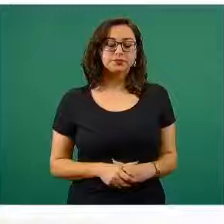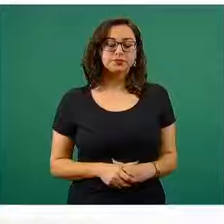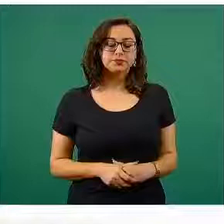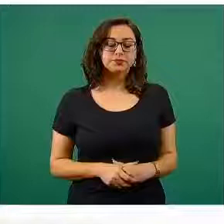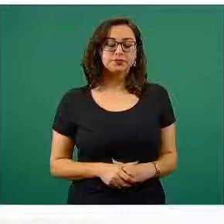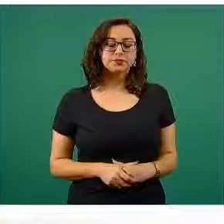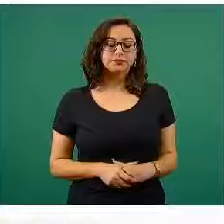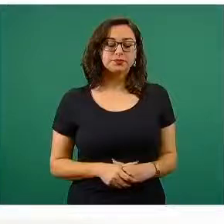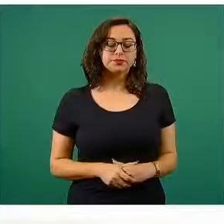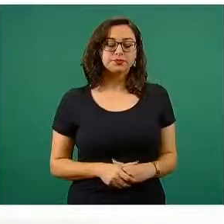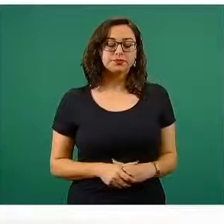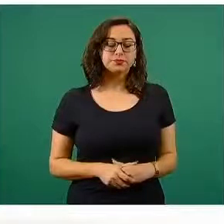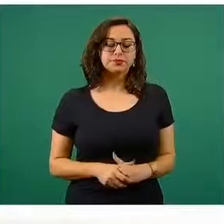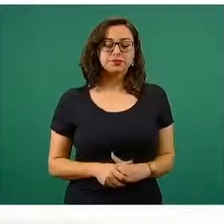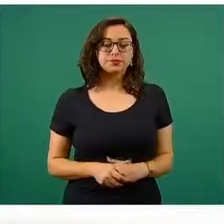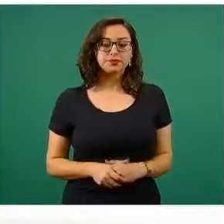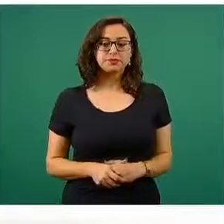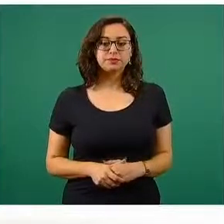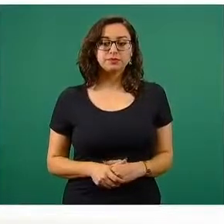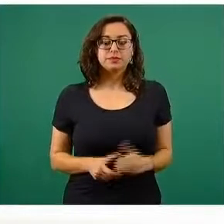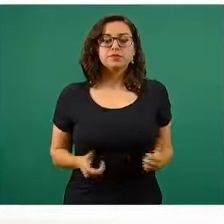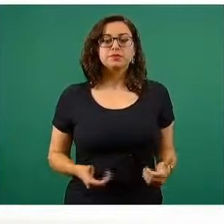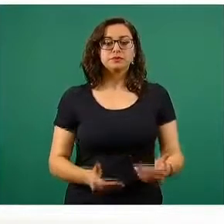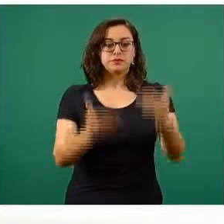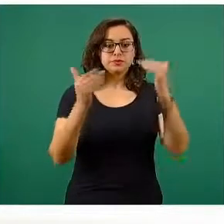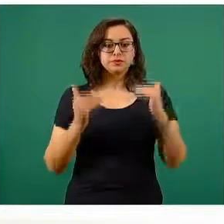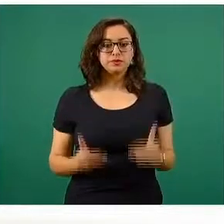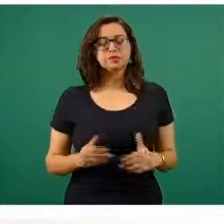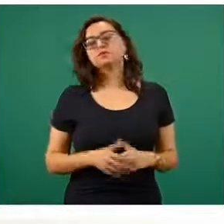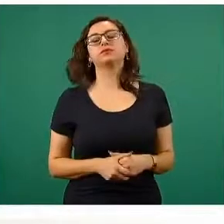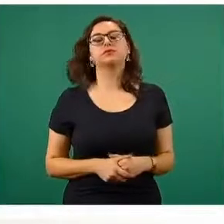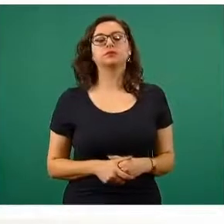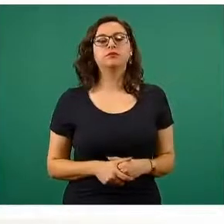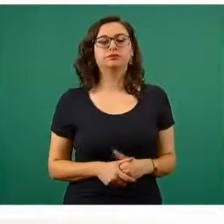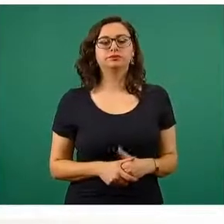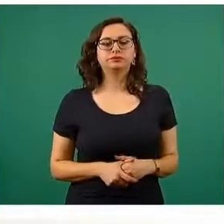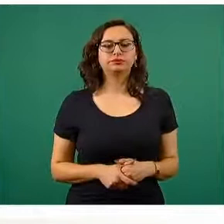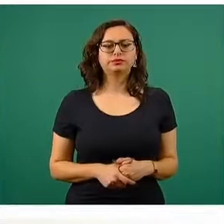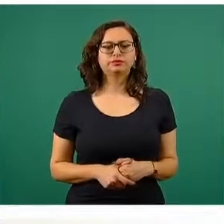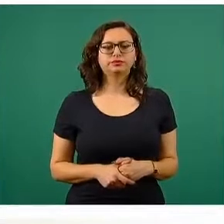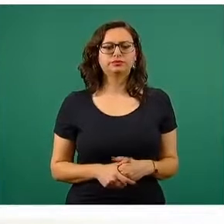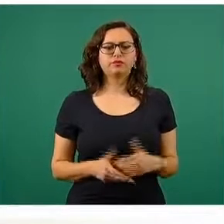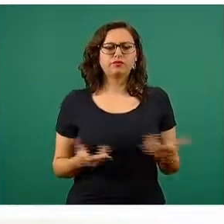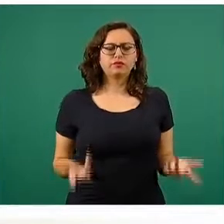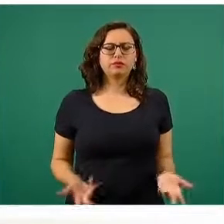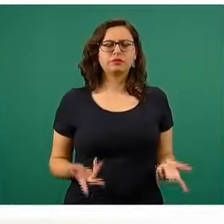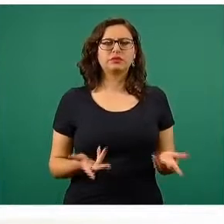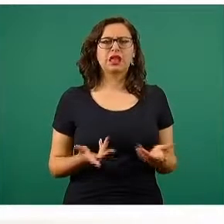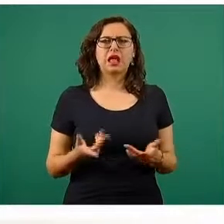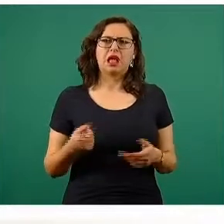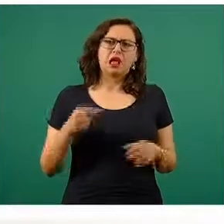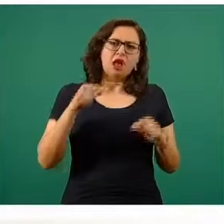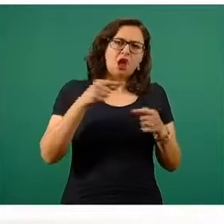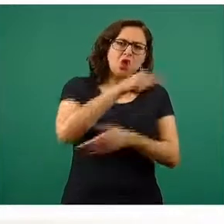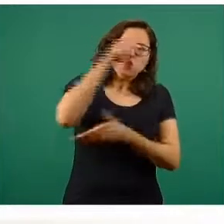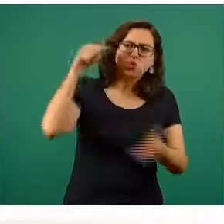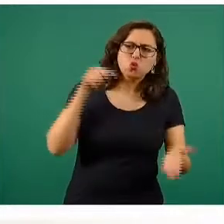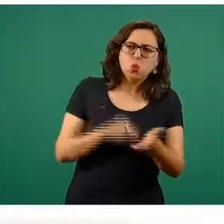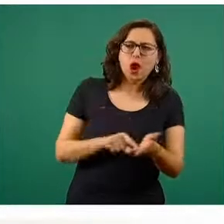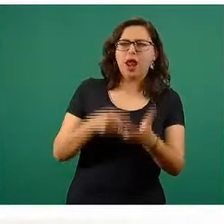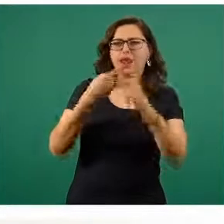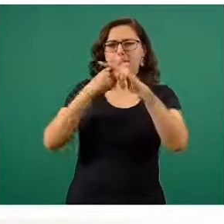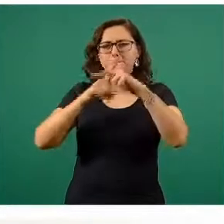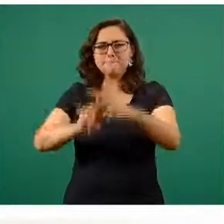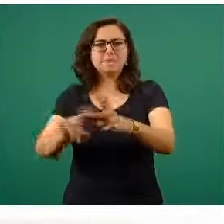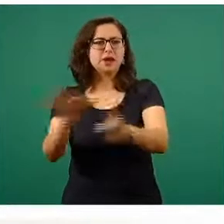que estamos tomando en cuenta para definir las zonas de arranque, las zonas de